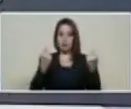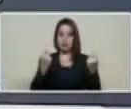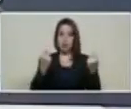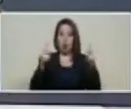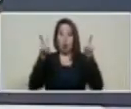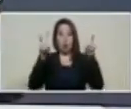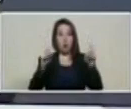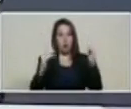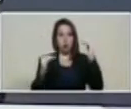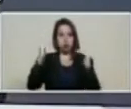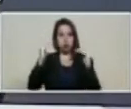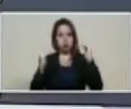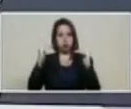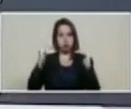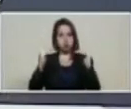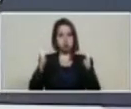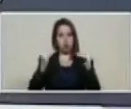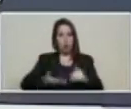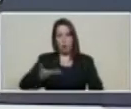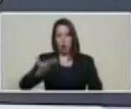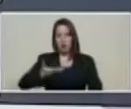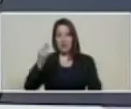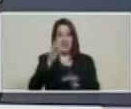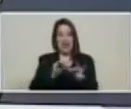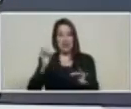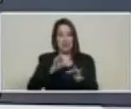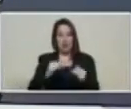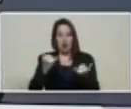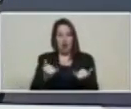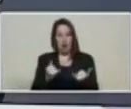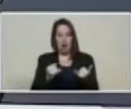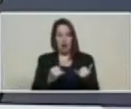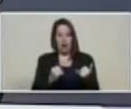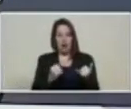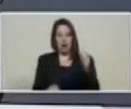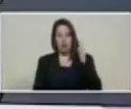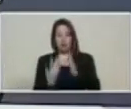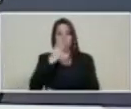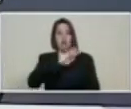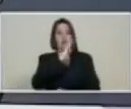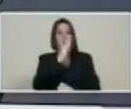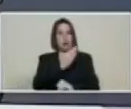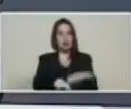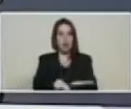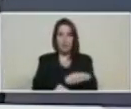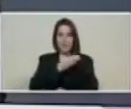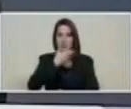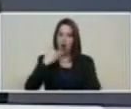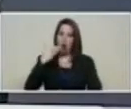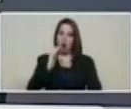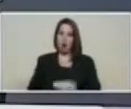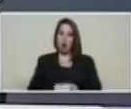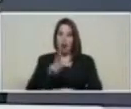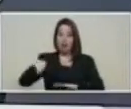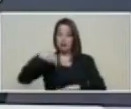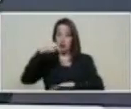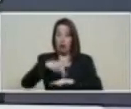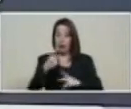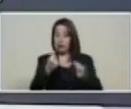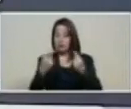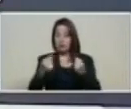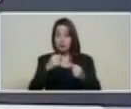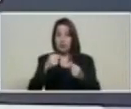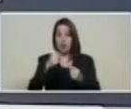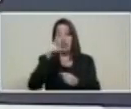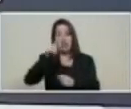equilibrio, un nuevo punto. Y el petro viene a fortalecer aún más las finanzas nacionales y las finanzas